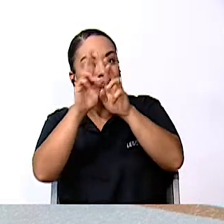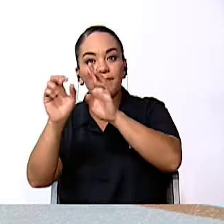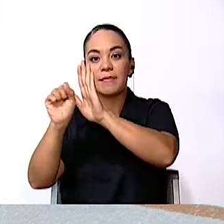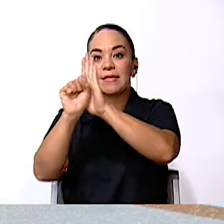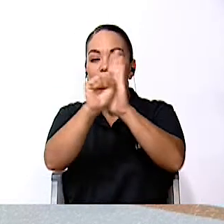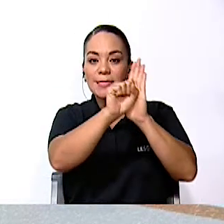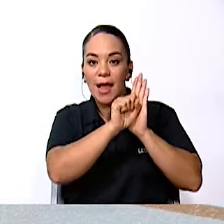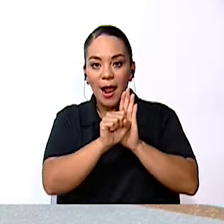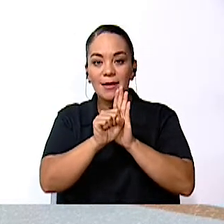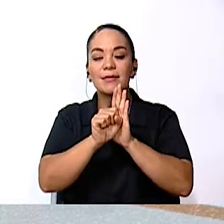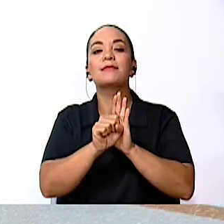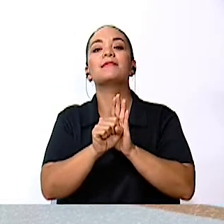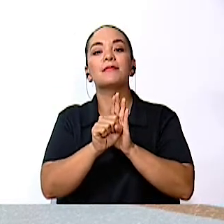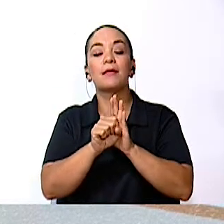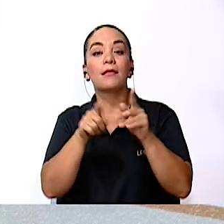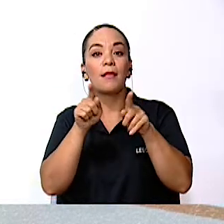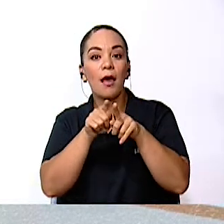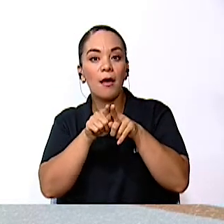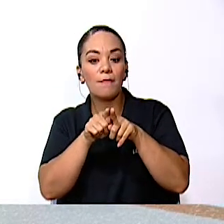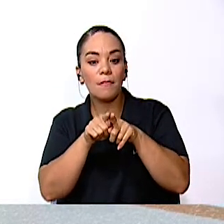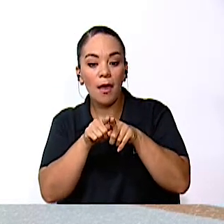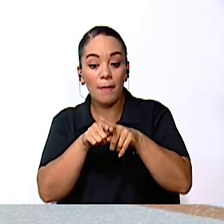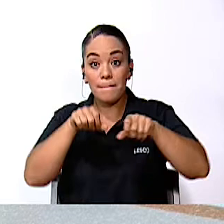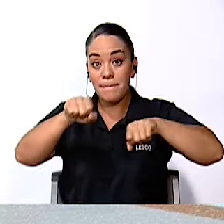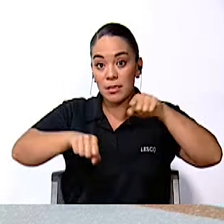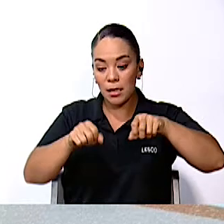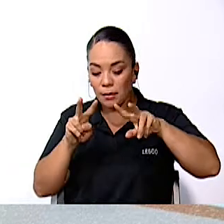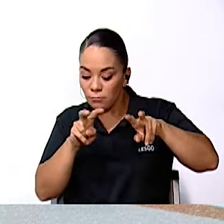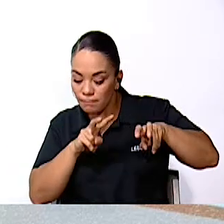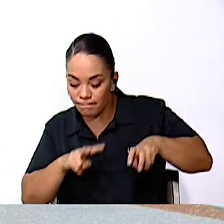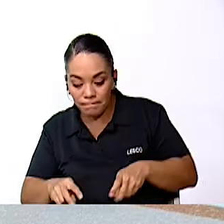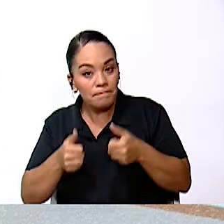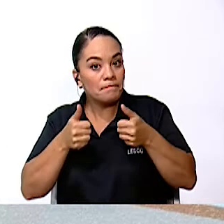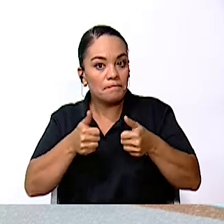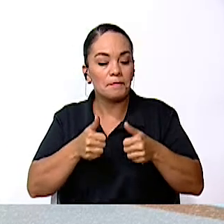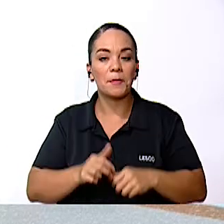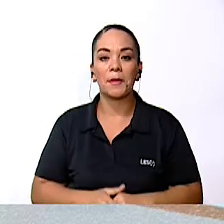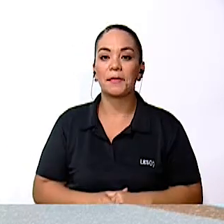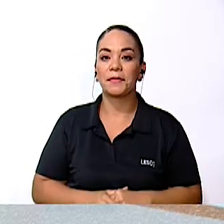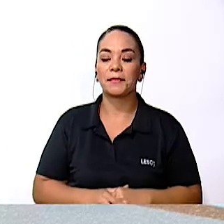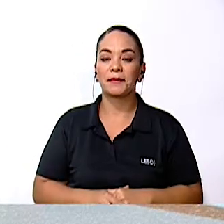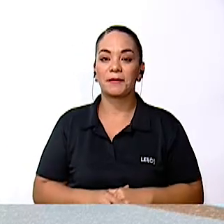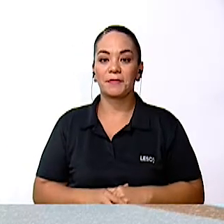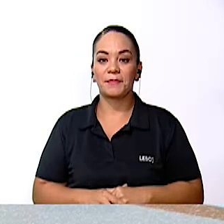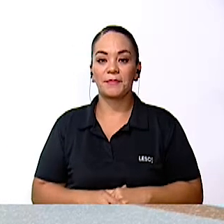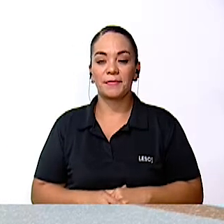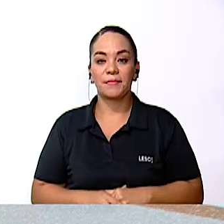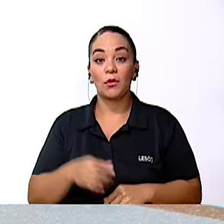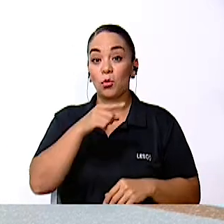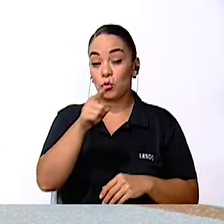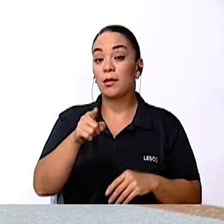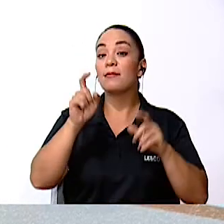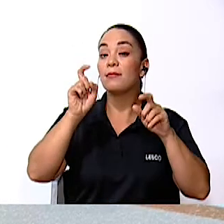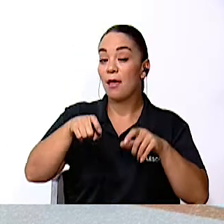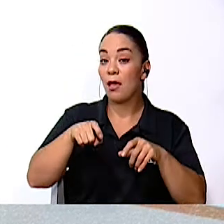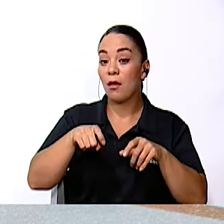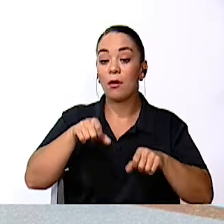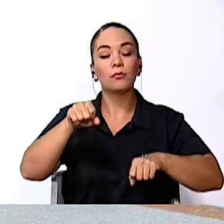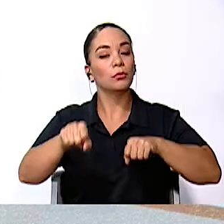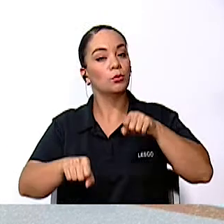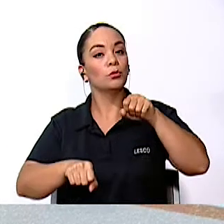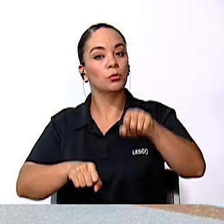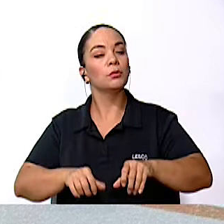Debes de revisar que la bicicleta esté en buen estado Debes de andar con una velocidad